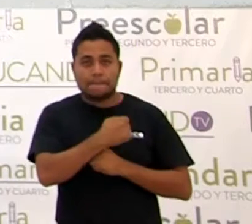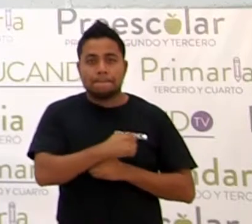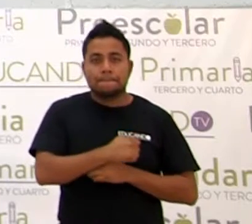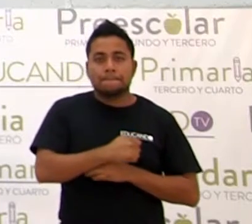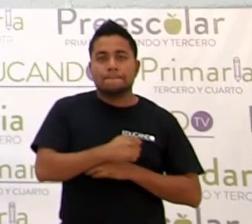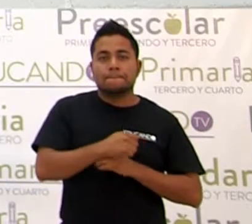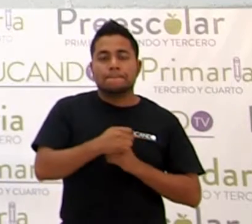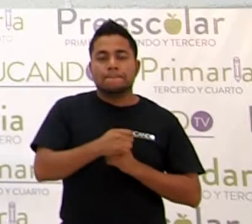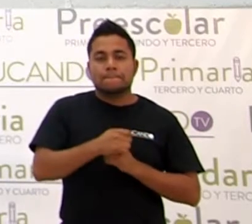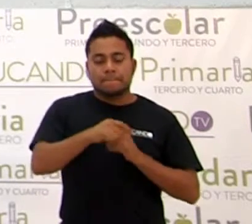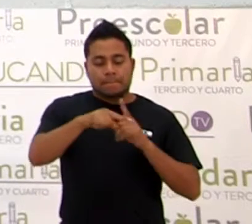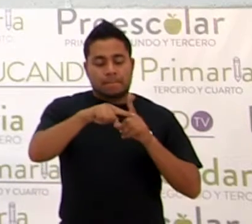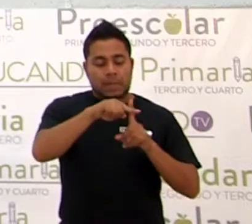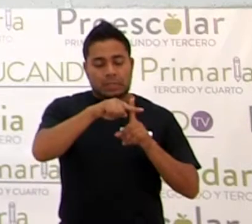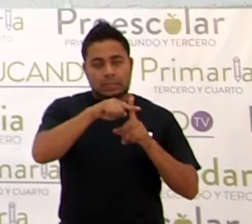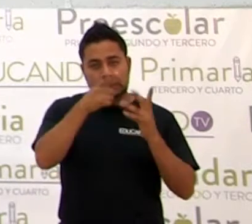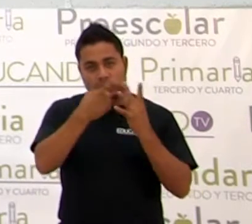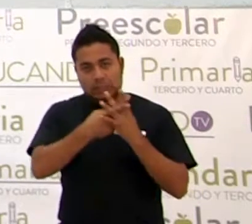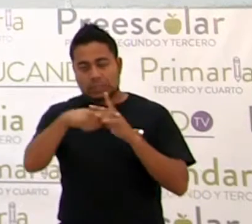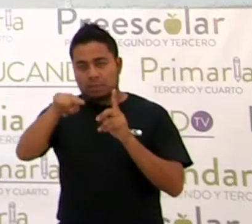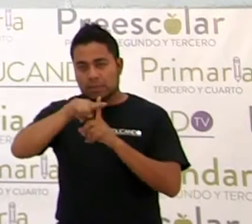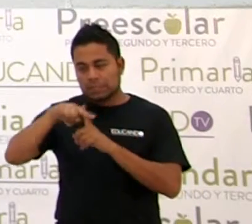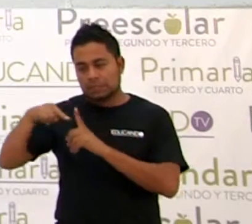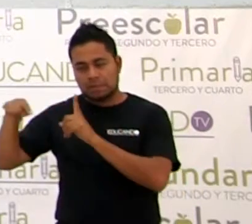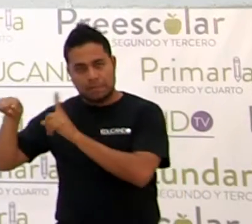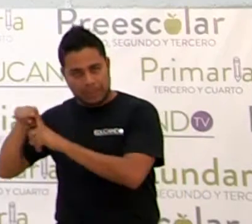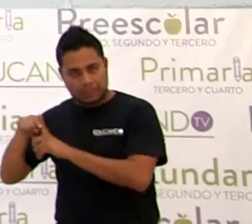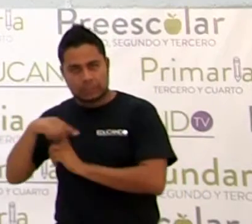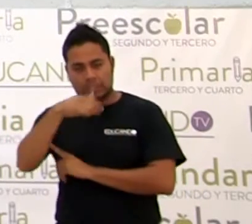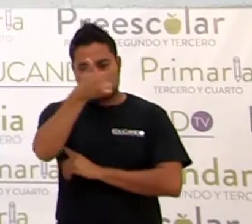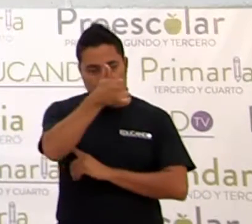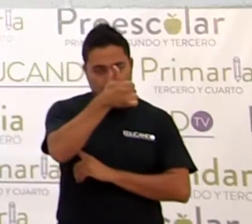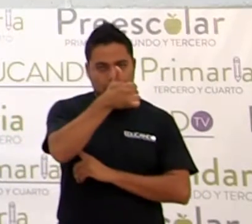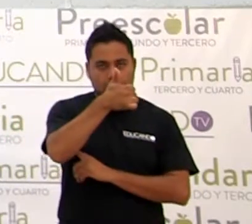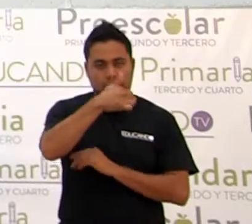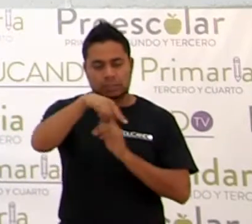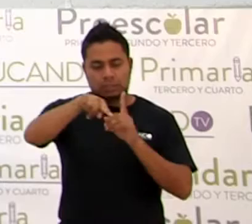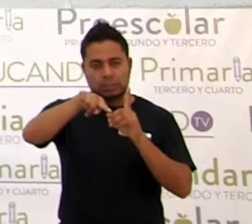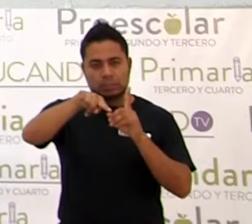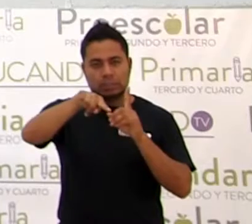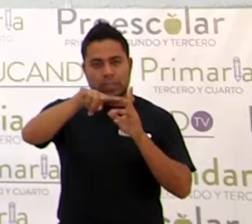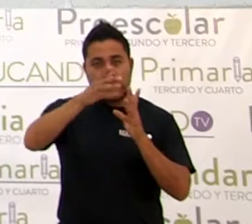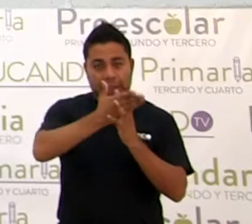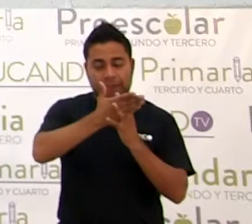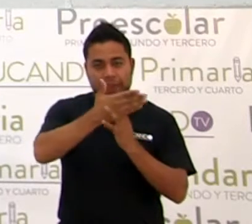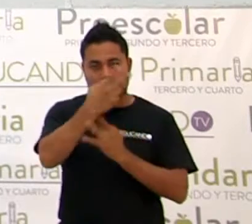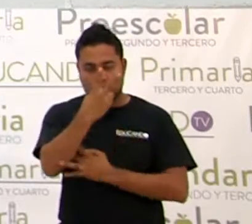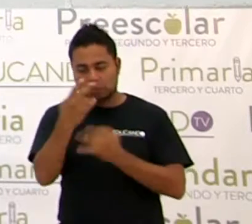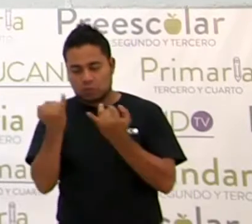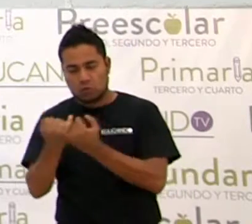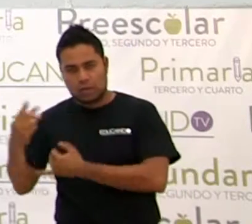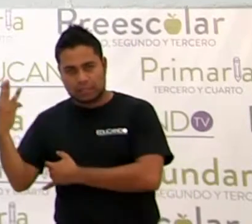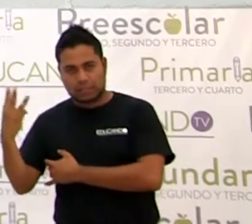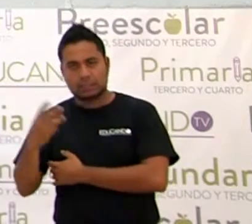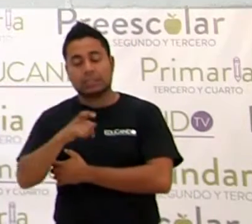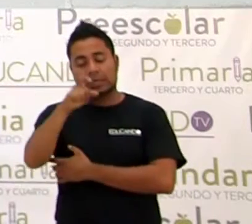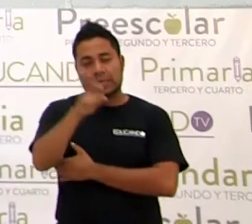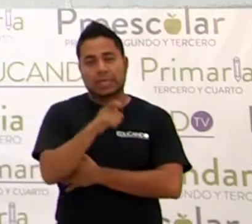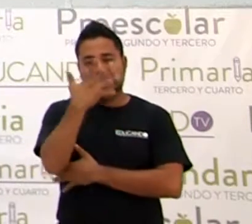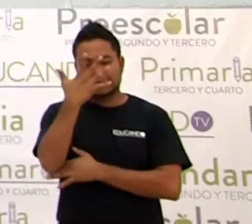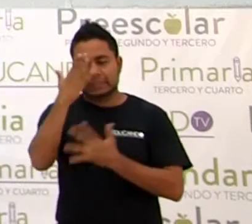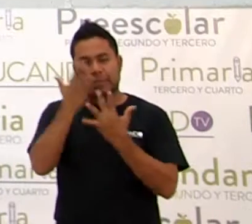más, más. Seis entre dos, tres. X quinta entre X,